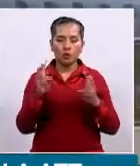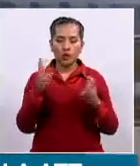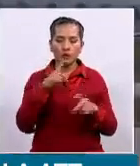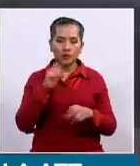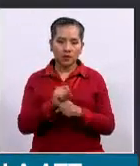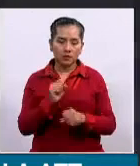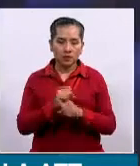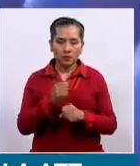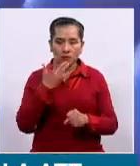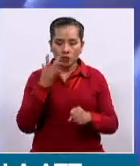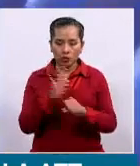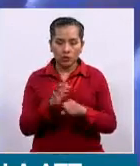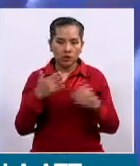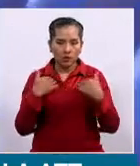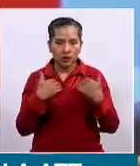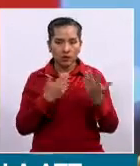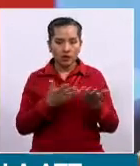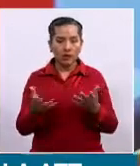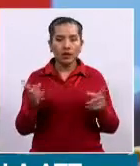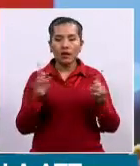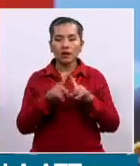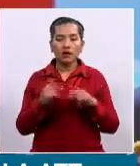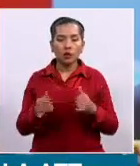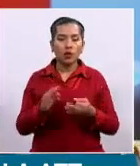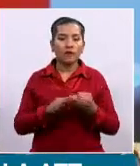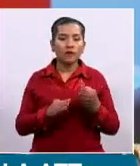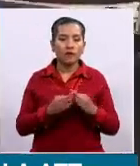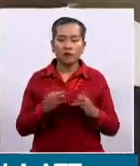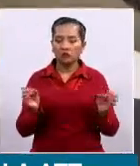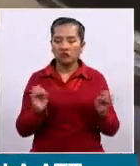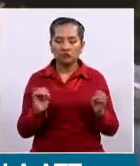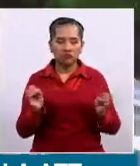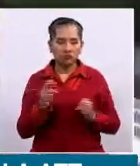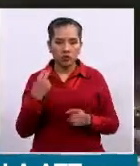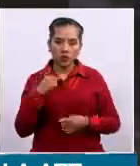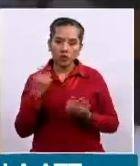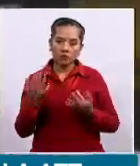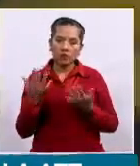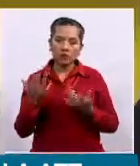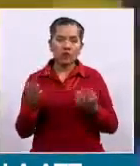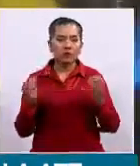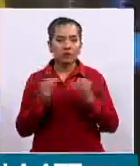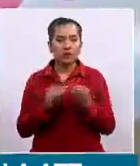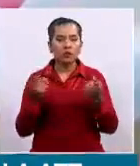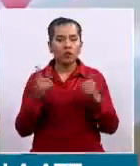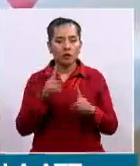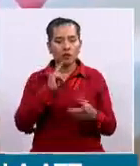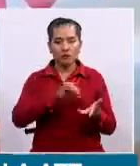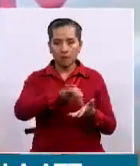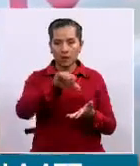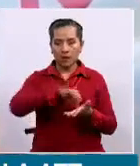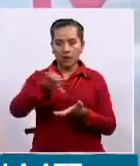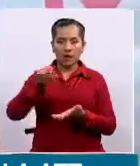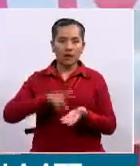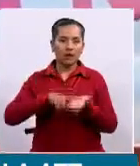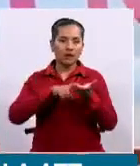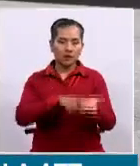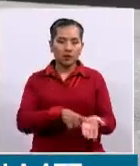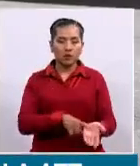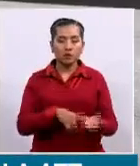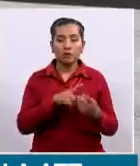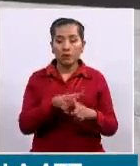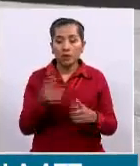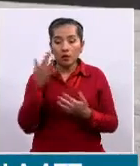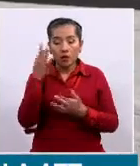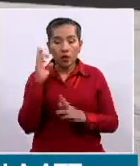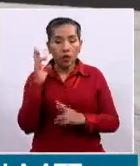pero a la fecha, lastimosamente, no ha sucedido eso, ¿no? Entonces, bueno, esperemos que en estos meses